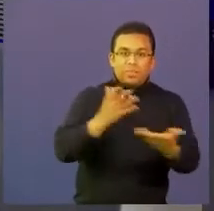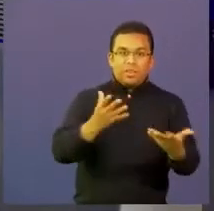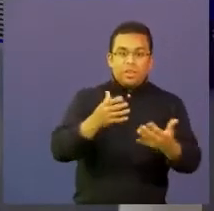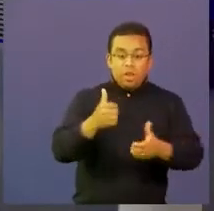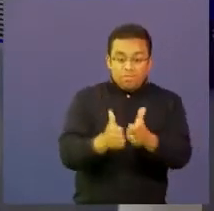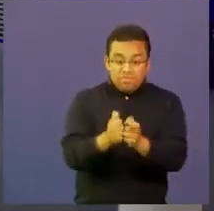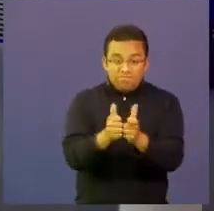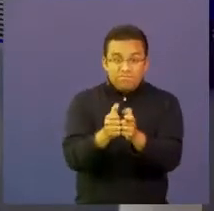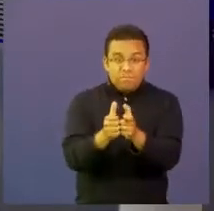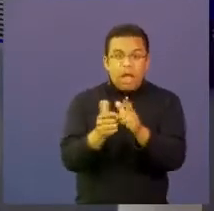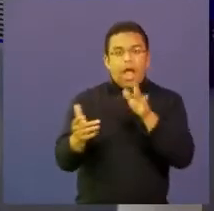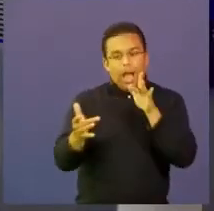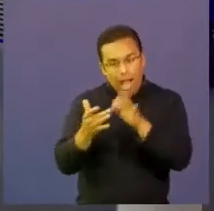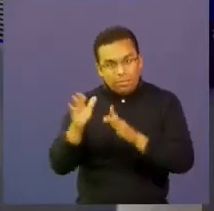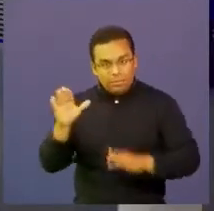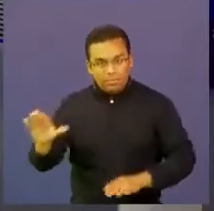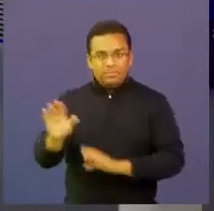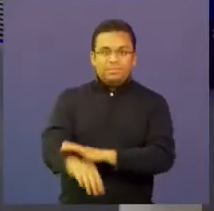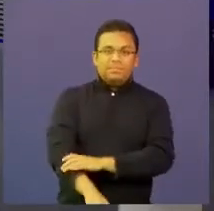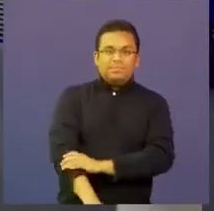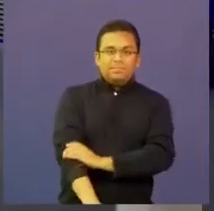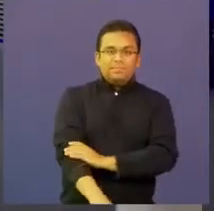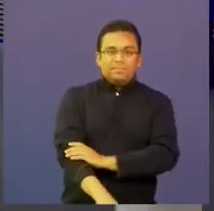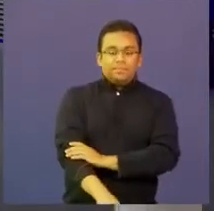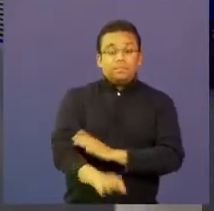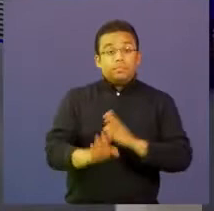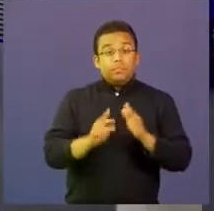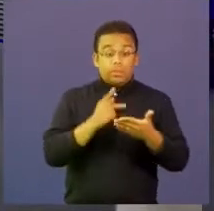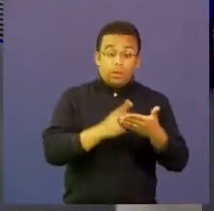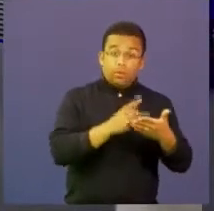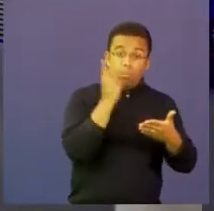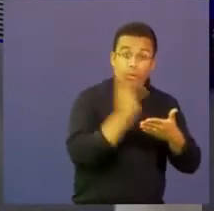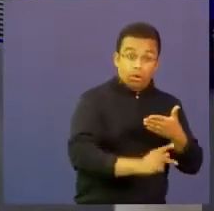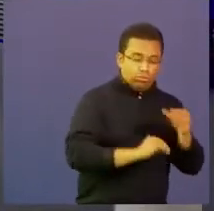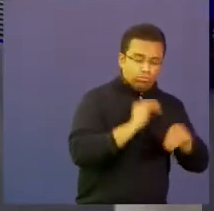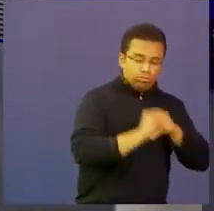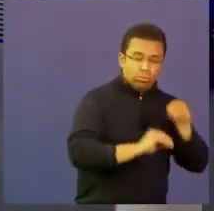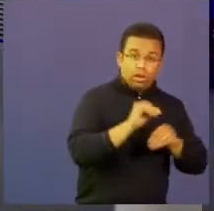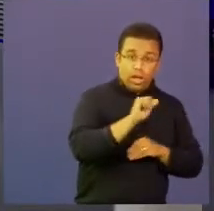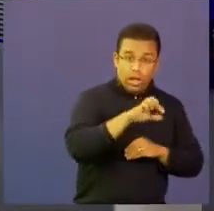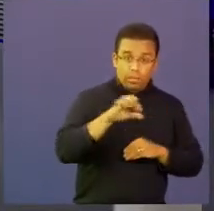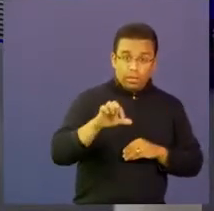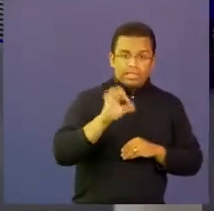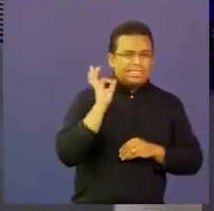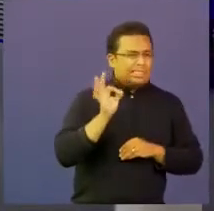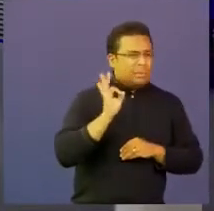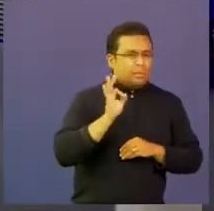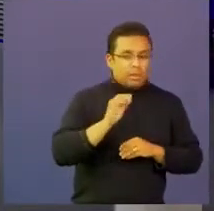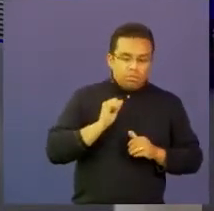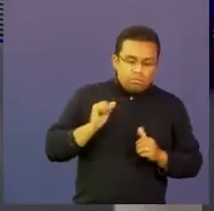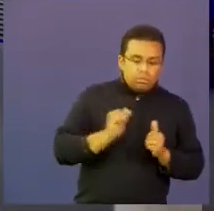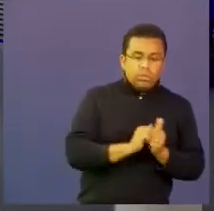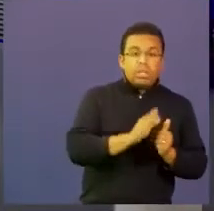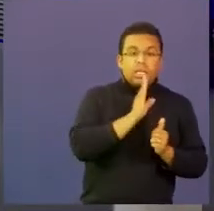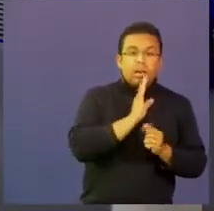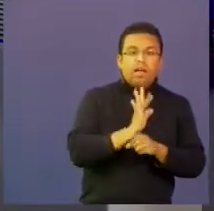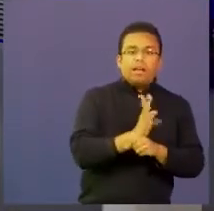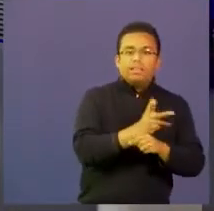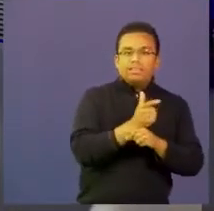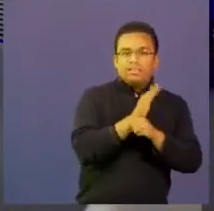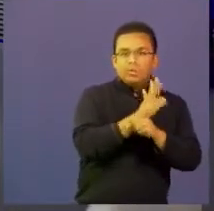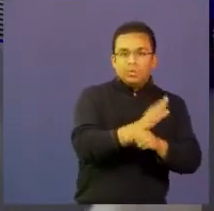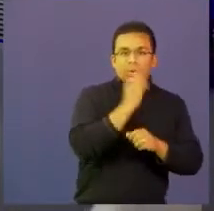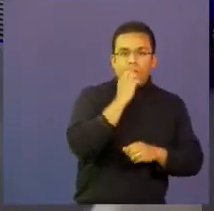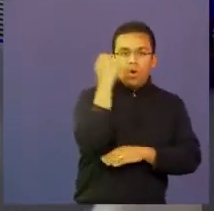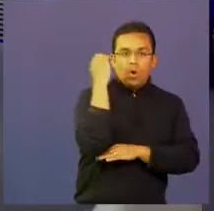ellos. El proyecto siempre ha tenido, digamos, un trabajo con los artistas, son artistas colombianos,